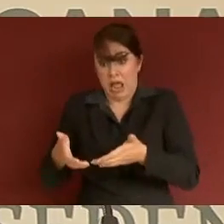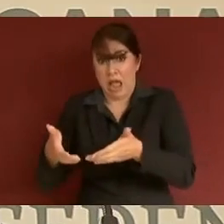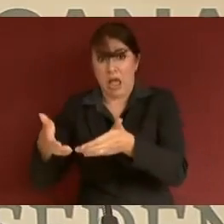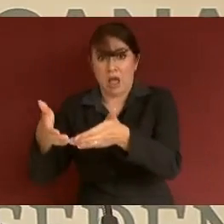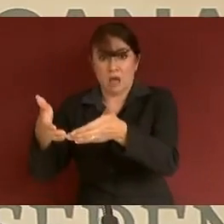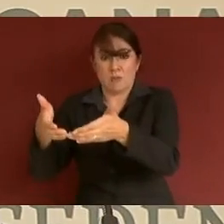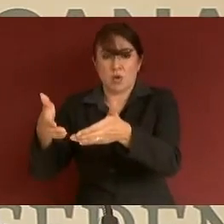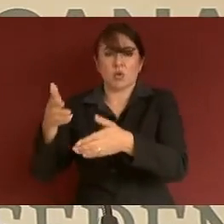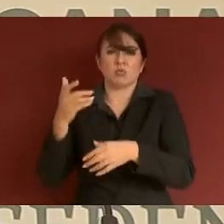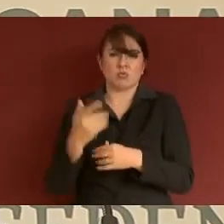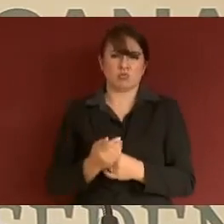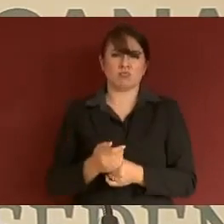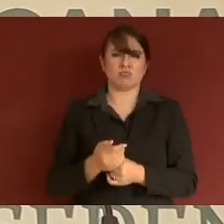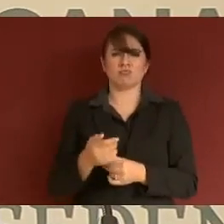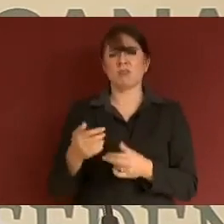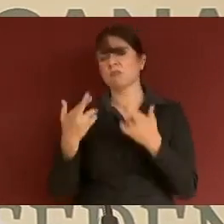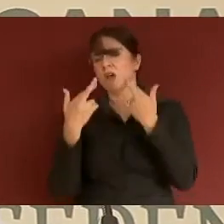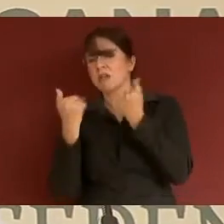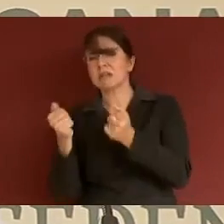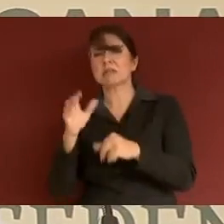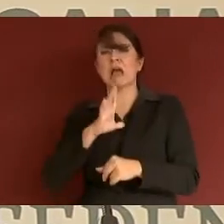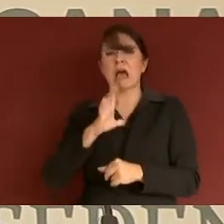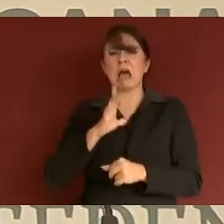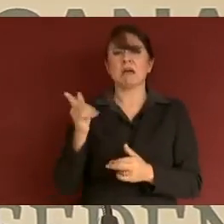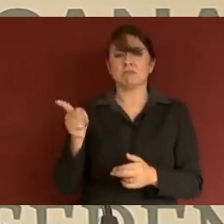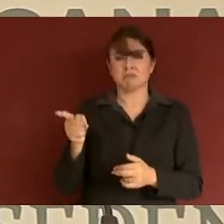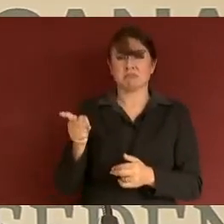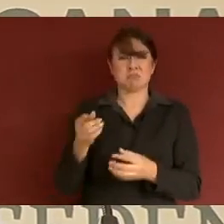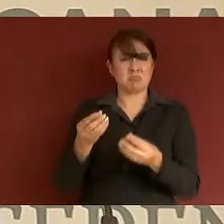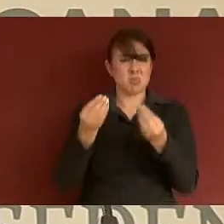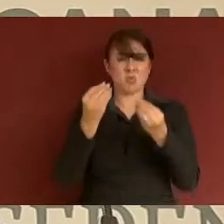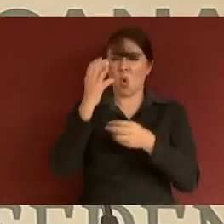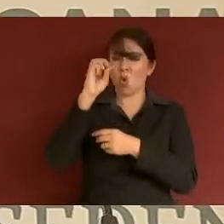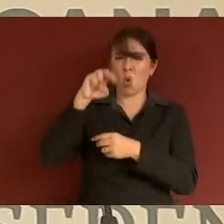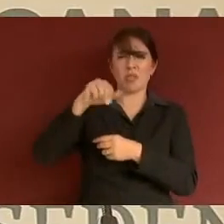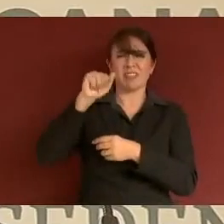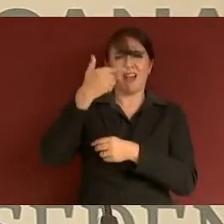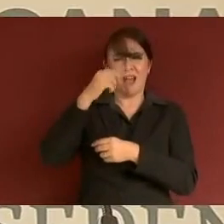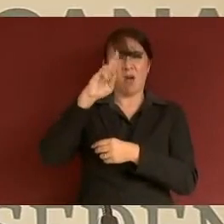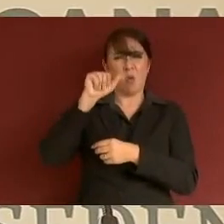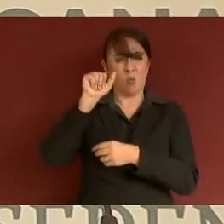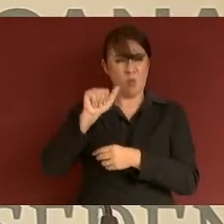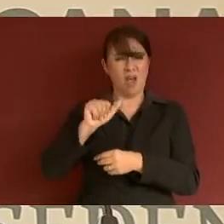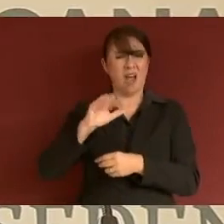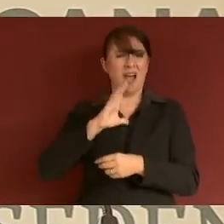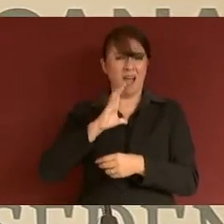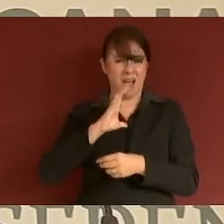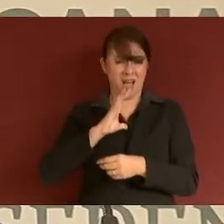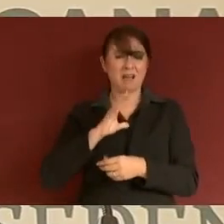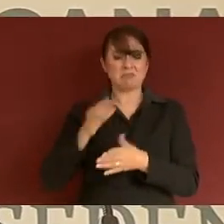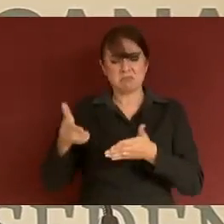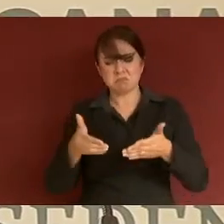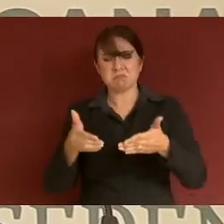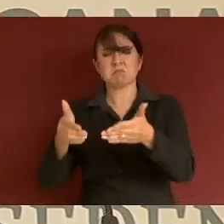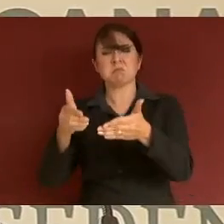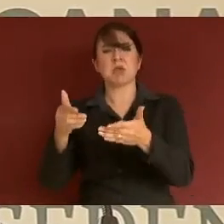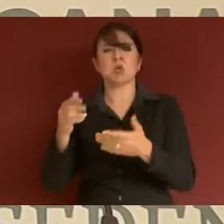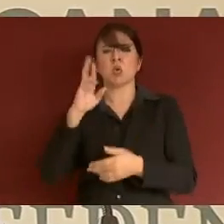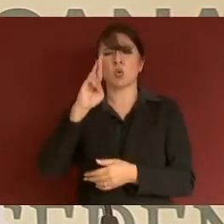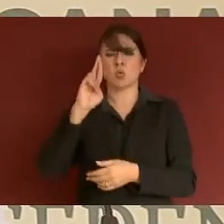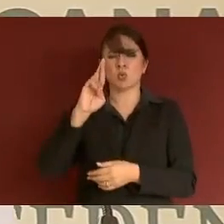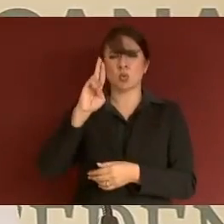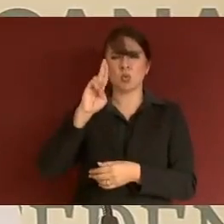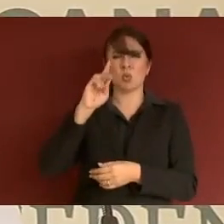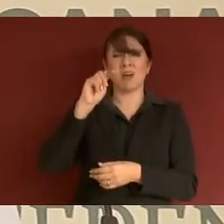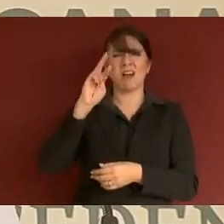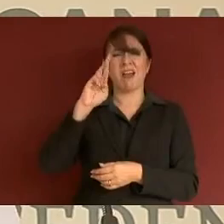Conagua tiene 178 mil kilómetros de caminos rurales, muchos más de los que tiene la Secretaría de Comunicaciones y Transportes, y les